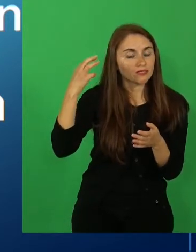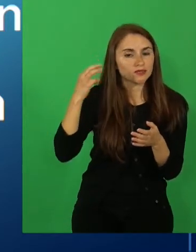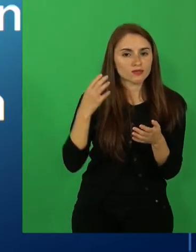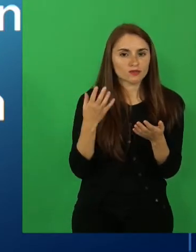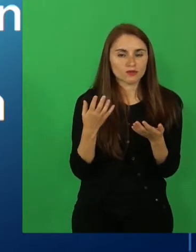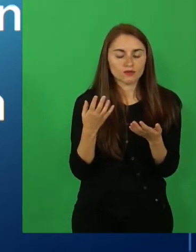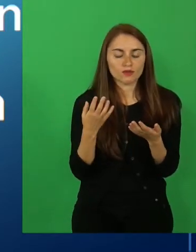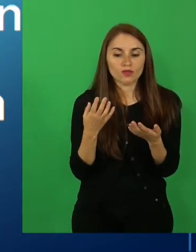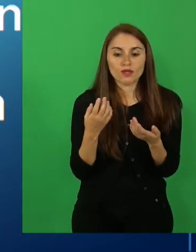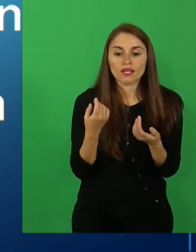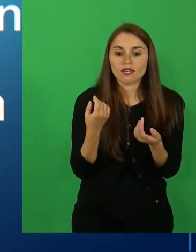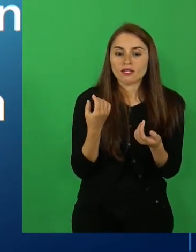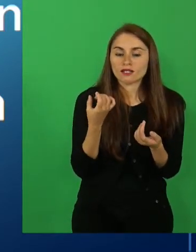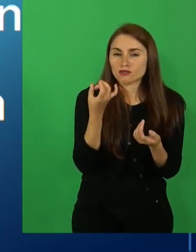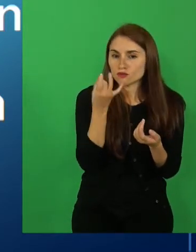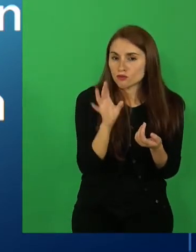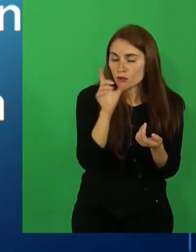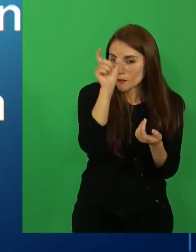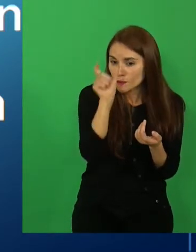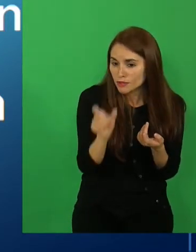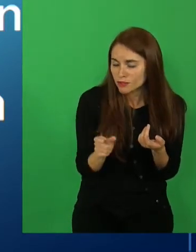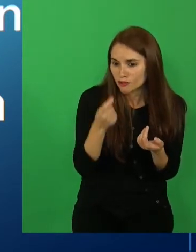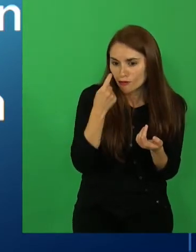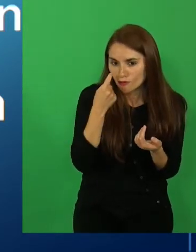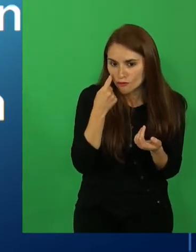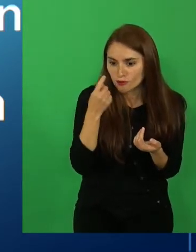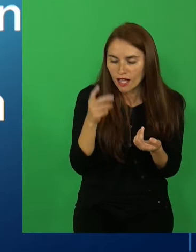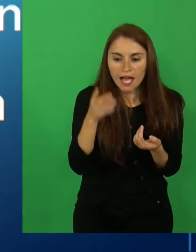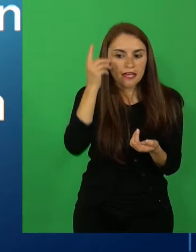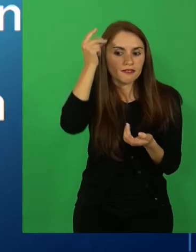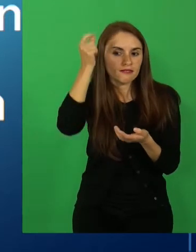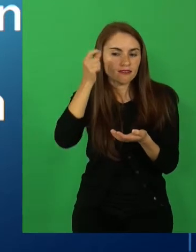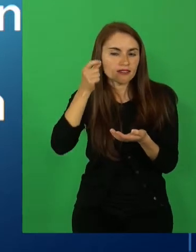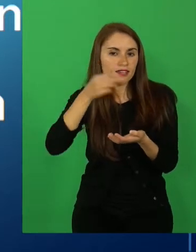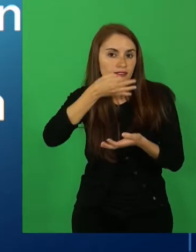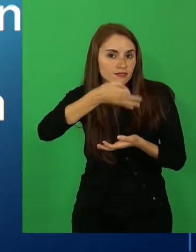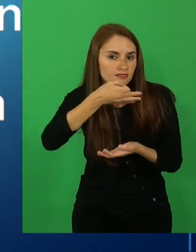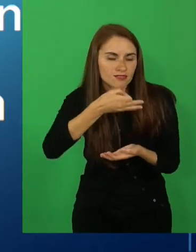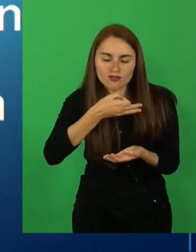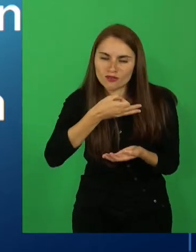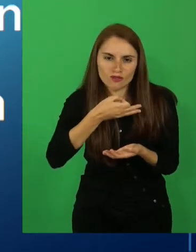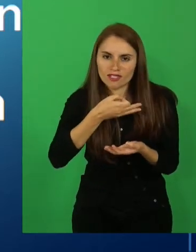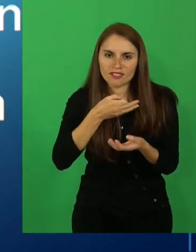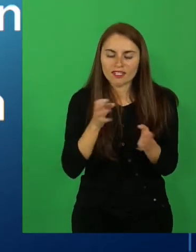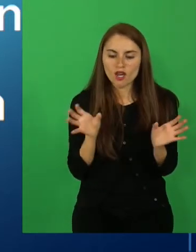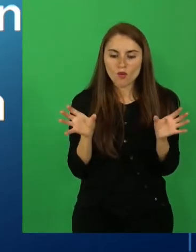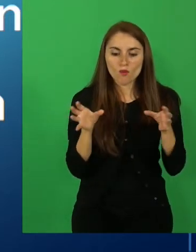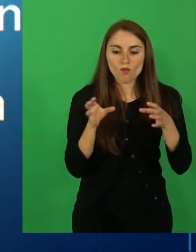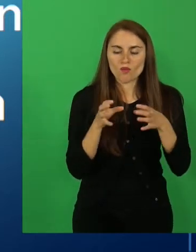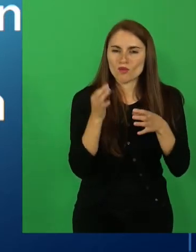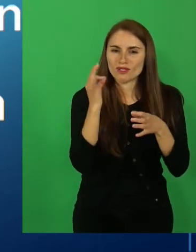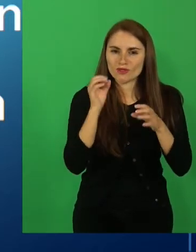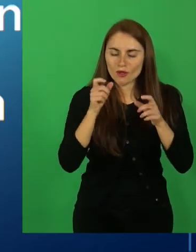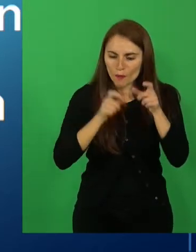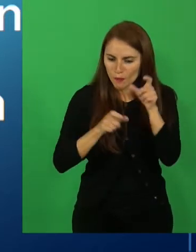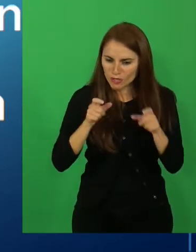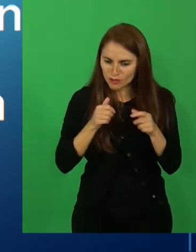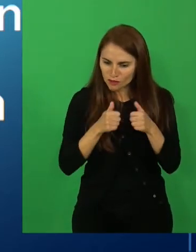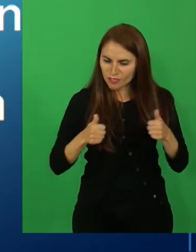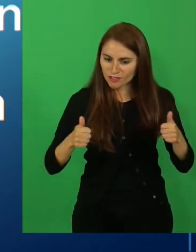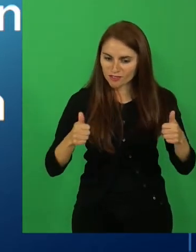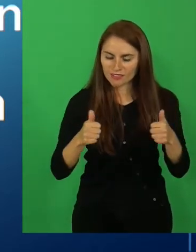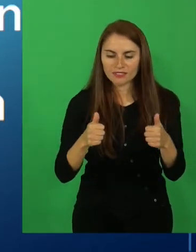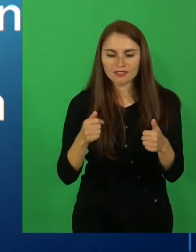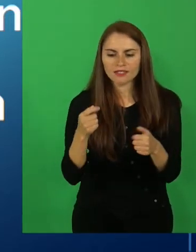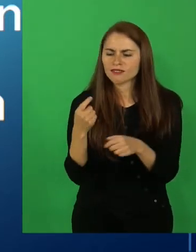autores conocidos. Era una reunión colectiva y ellos se